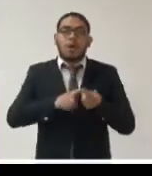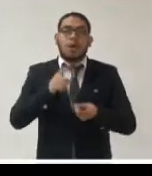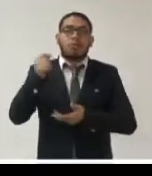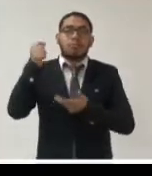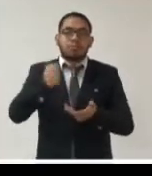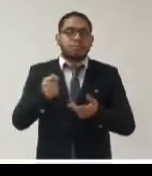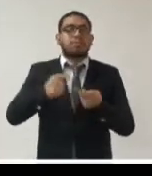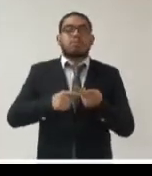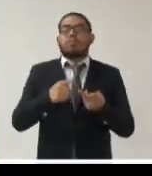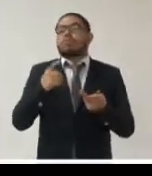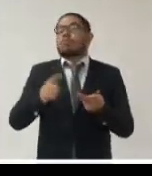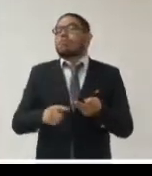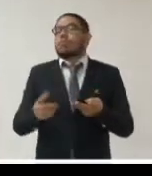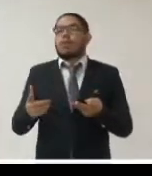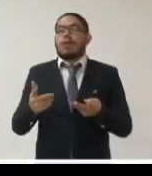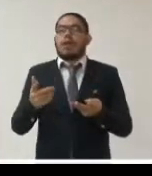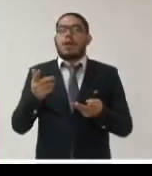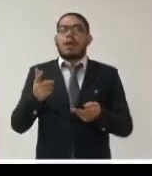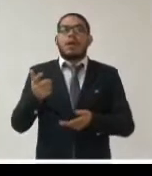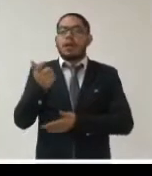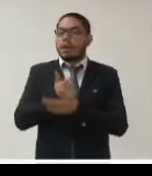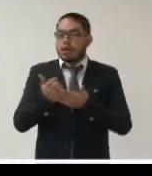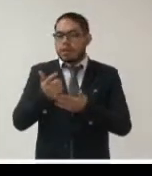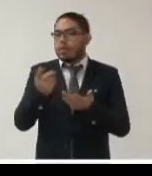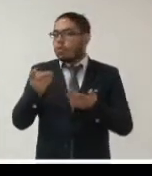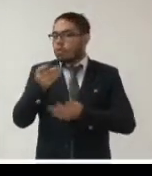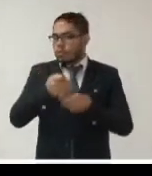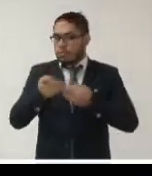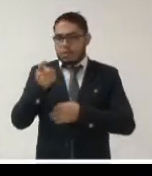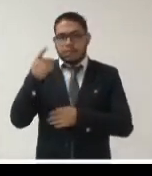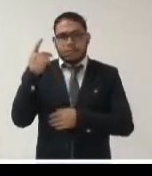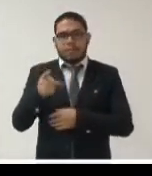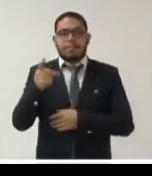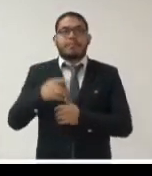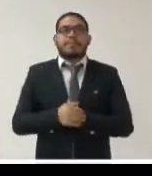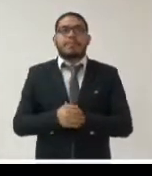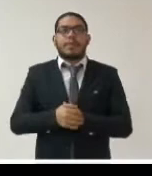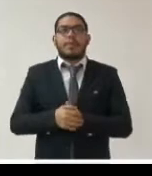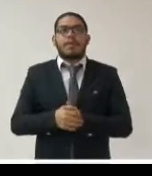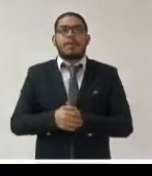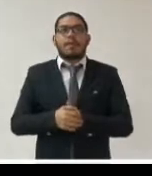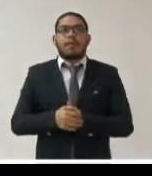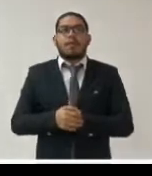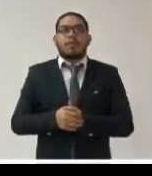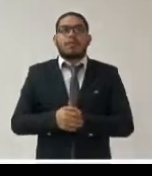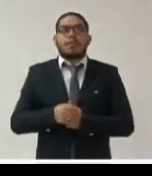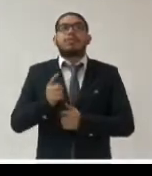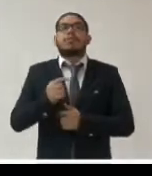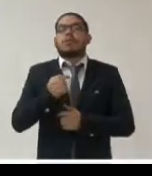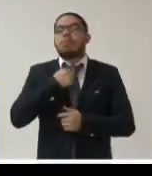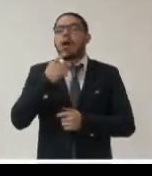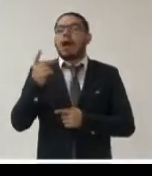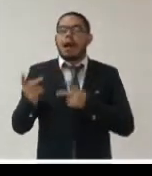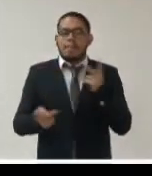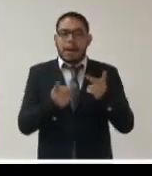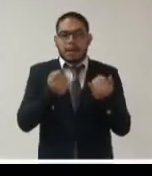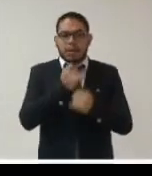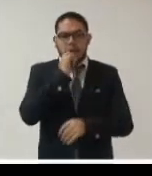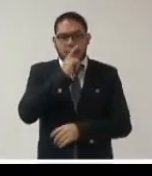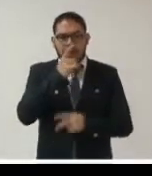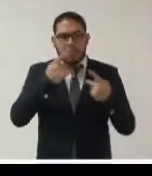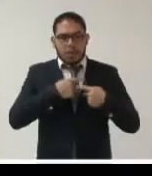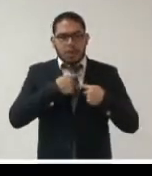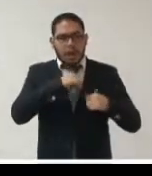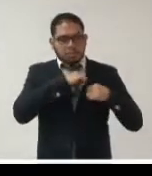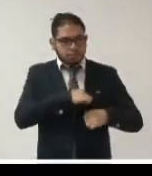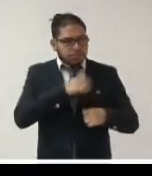los subsidios económicos del estado también les hemos preguntado a los funcionarios públicos a los responsables de acceso a